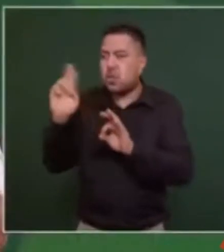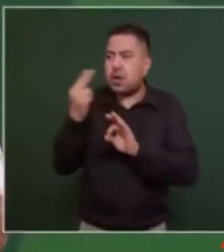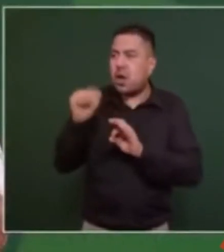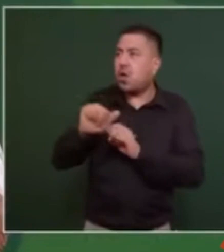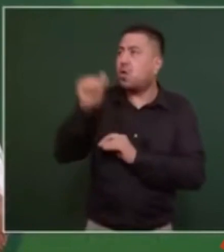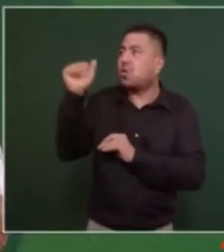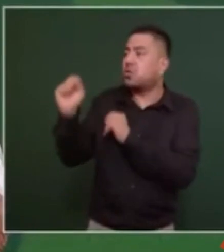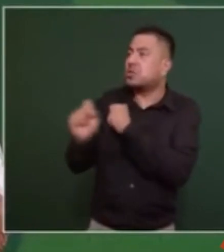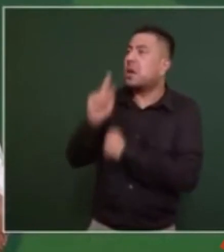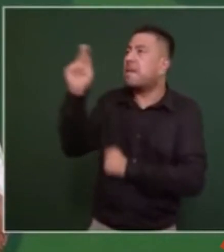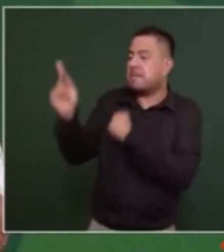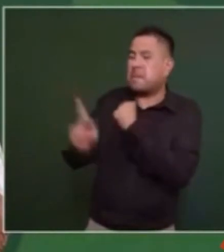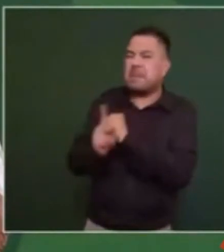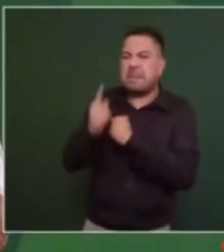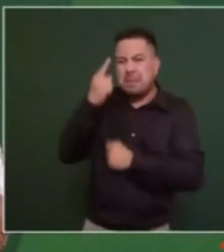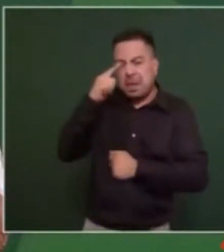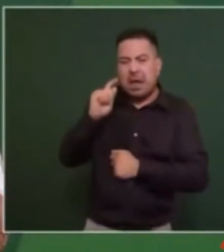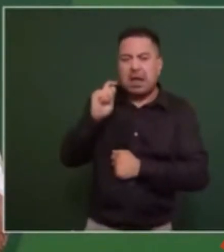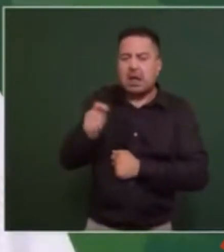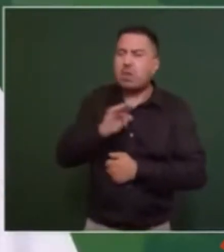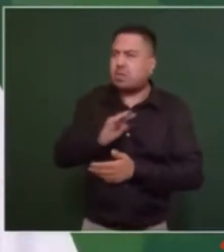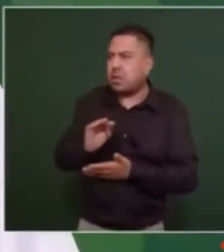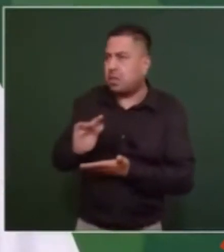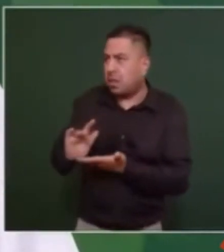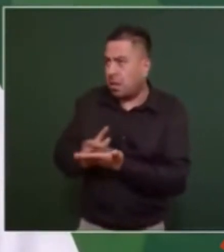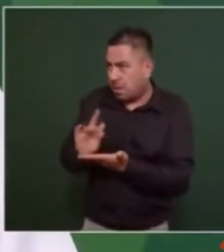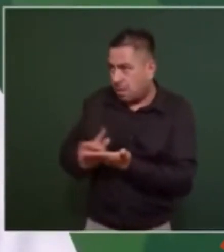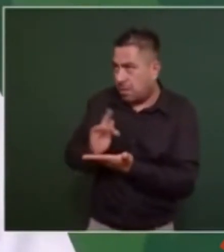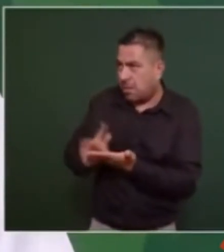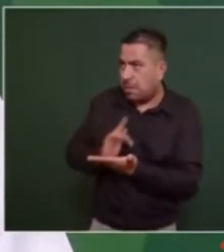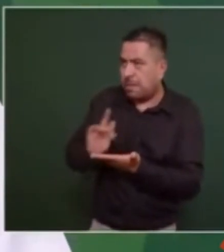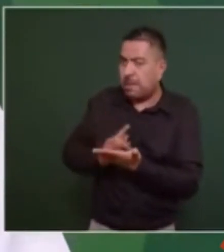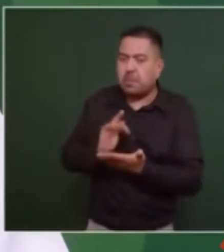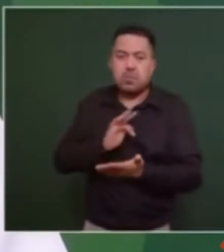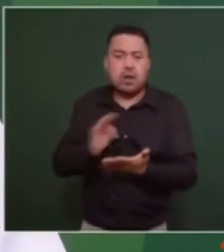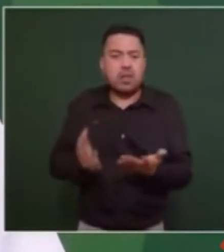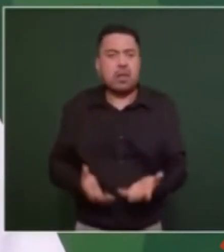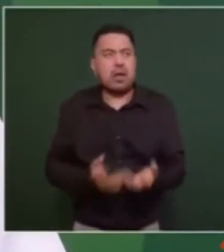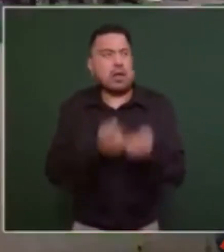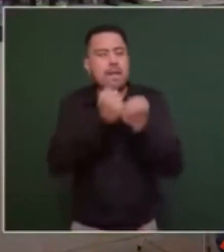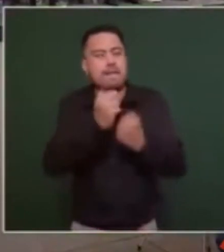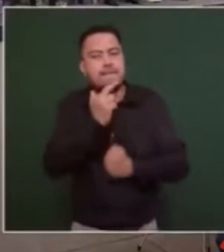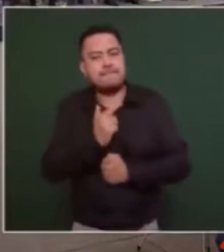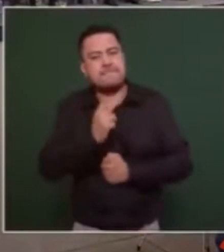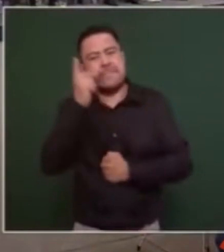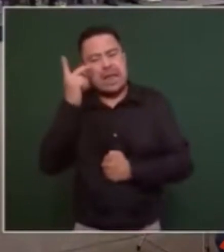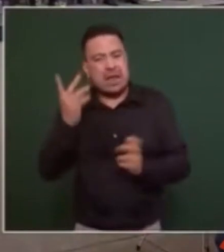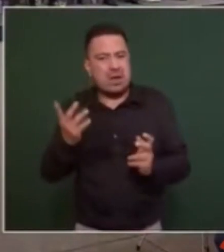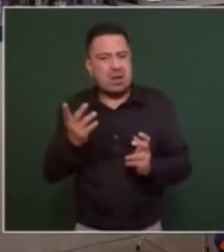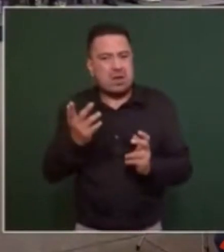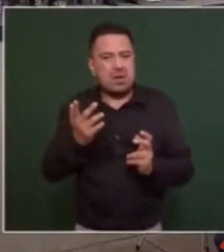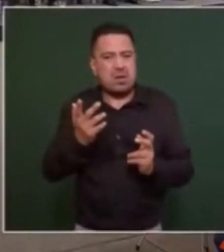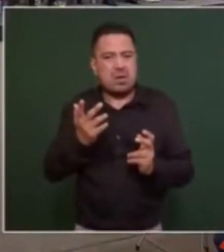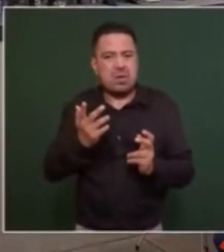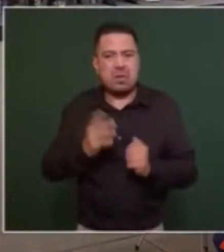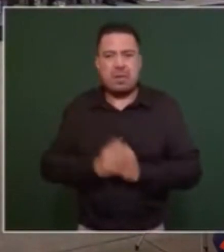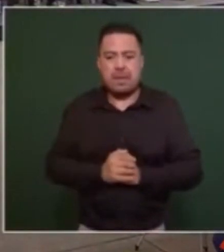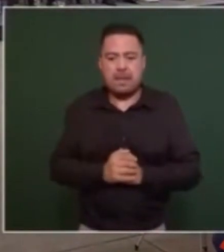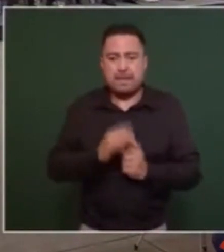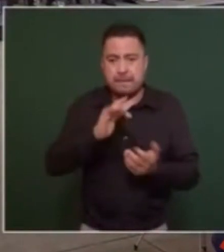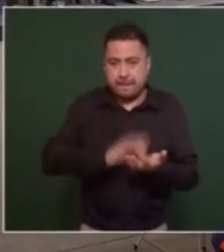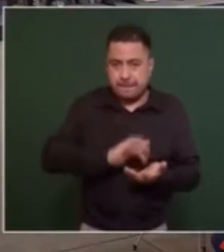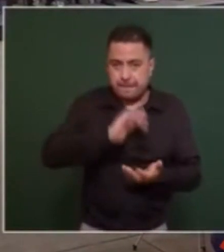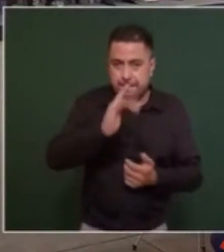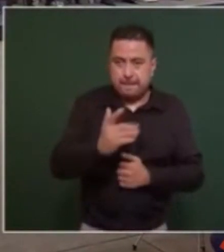para que nos apoyen y logremos el mejor resultado. Gracias.